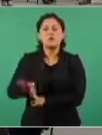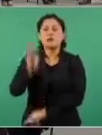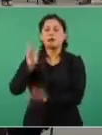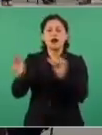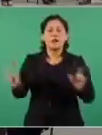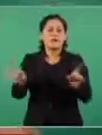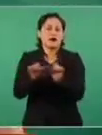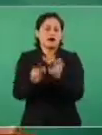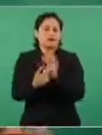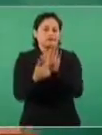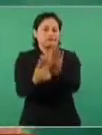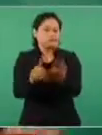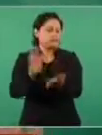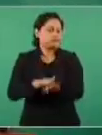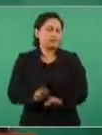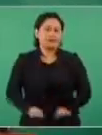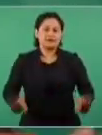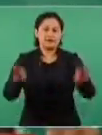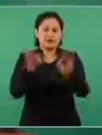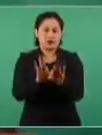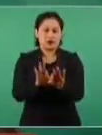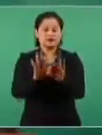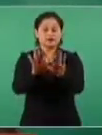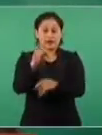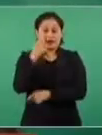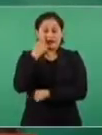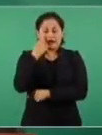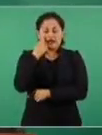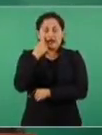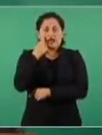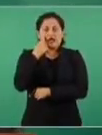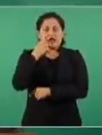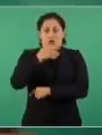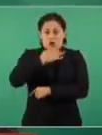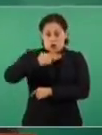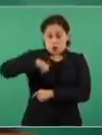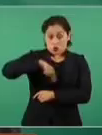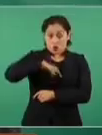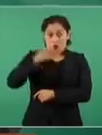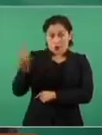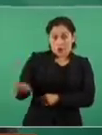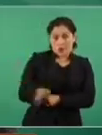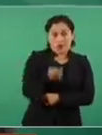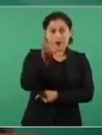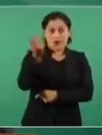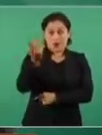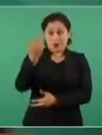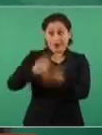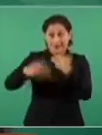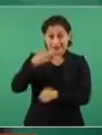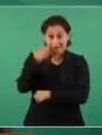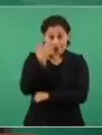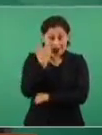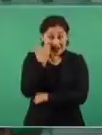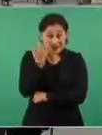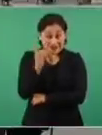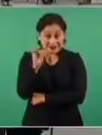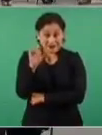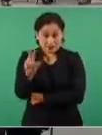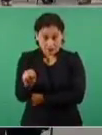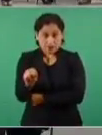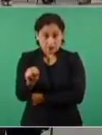Quiero regresar a la escuela, eso era la pregunta, y siete de cada diez nos dijeron sí, sí quiero.